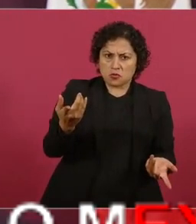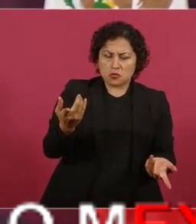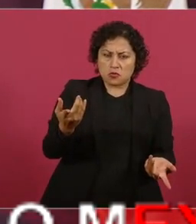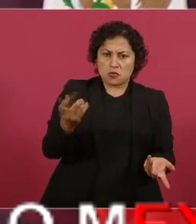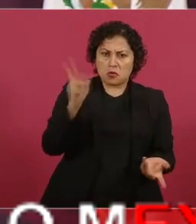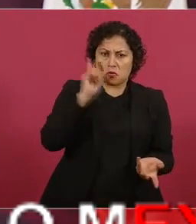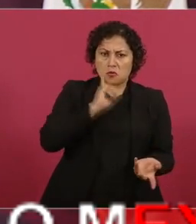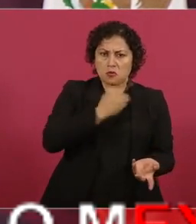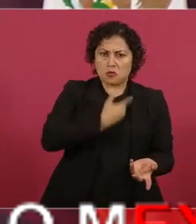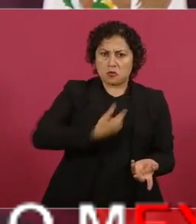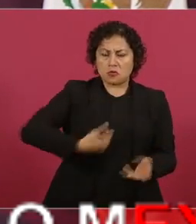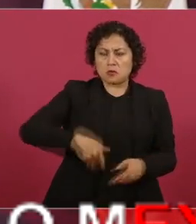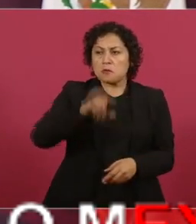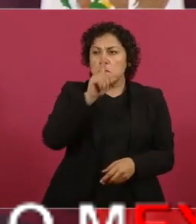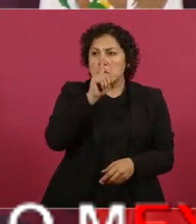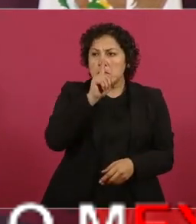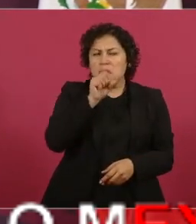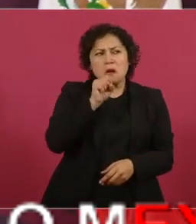cambias.